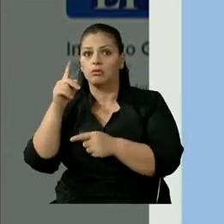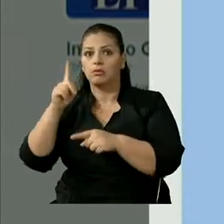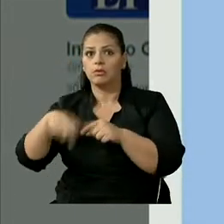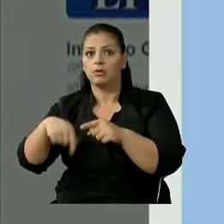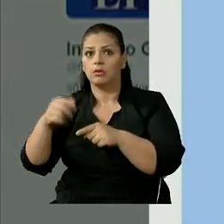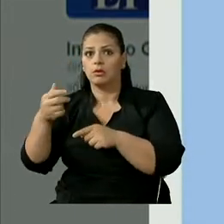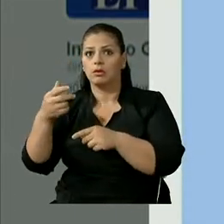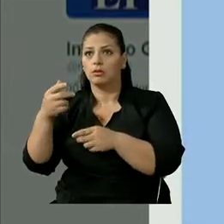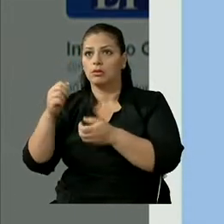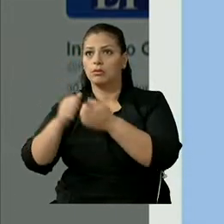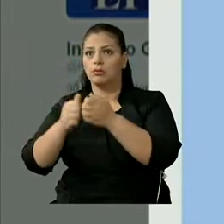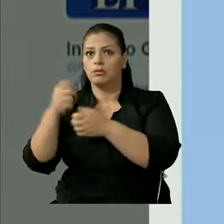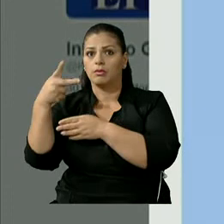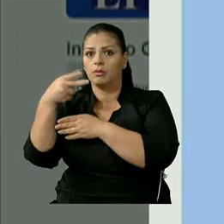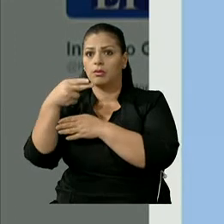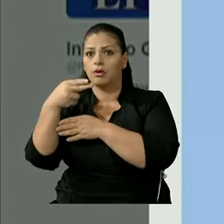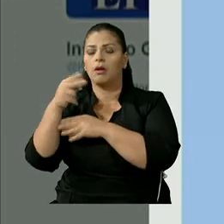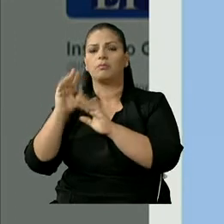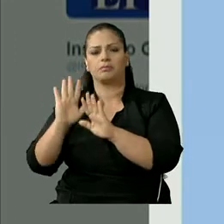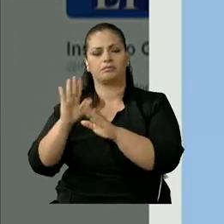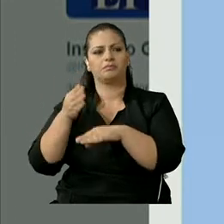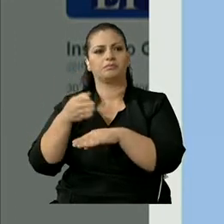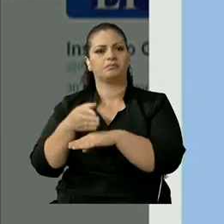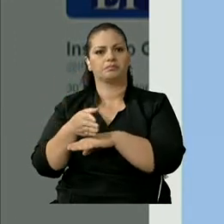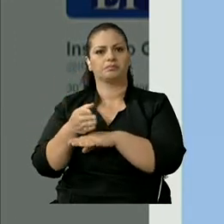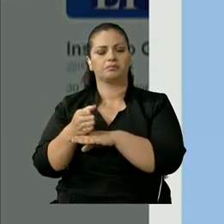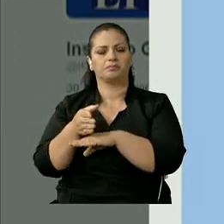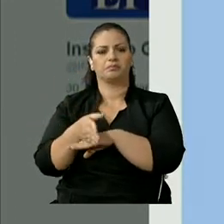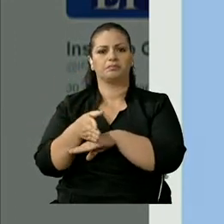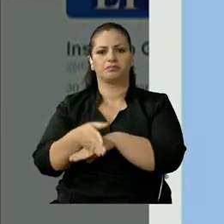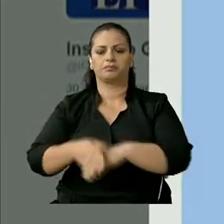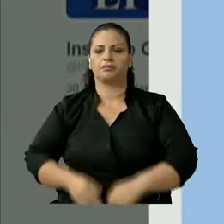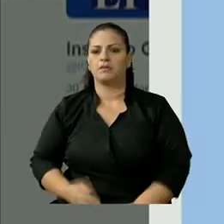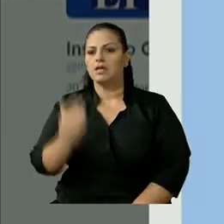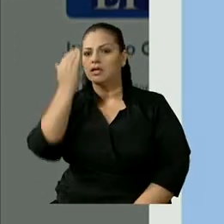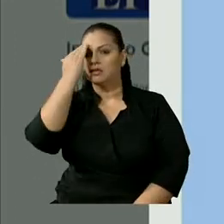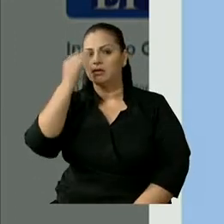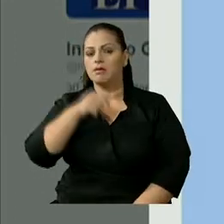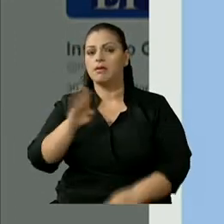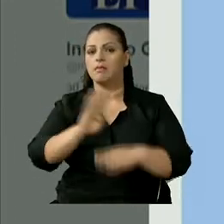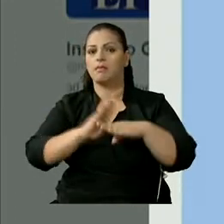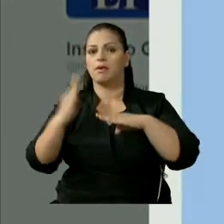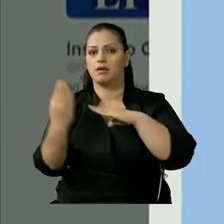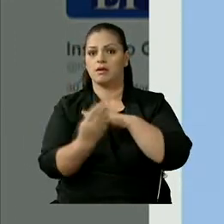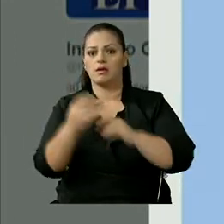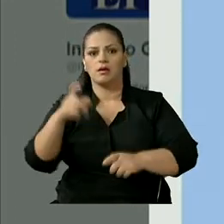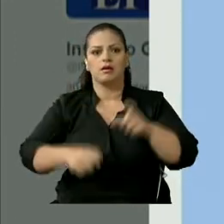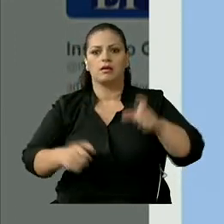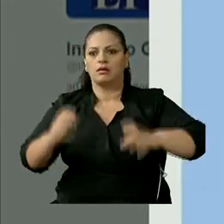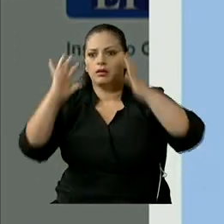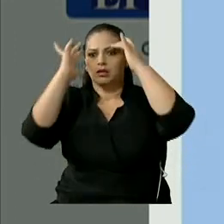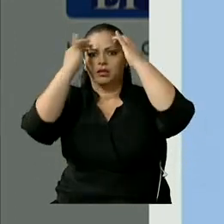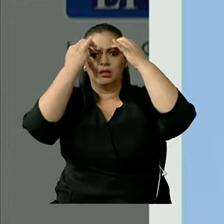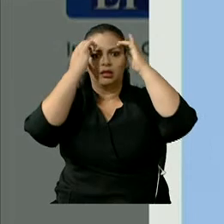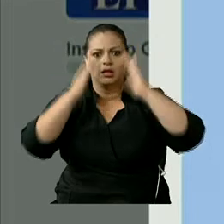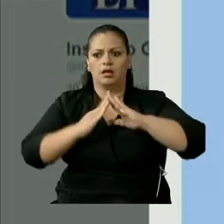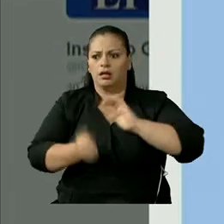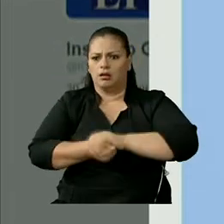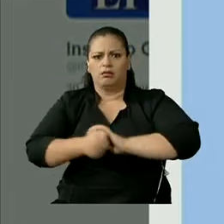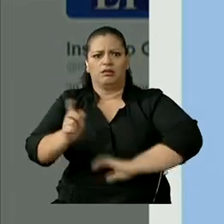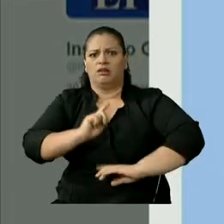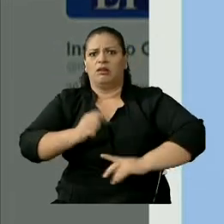ver si nos puede informar respecto a la situación que se vive. Conozco que en Bahía de Caracas la gente salió a las calles otra vez. Claro. No es para menos, Luisa, la